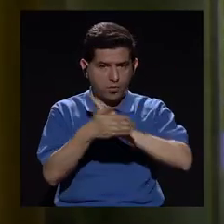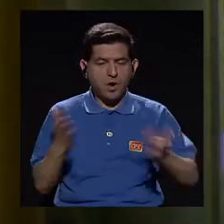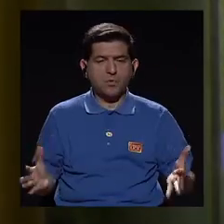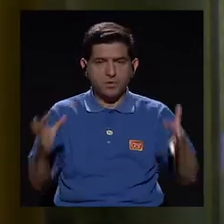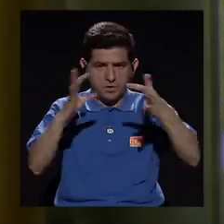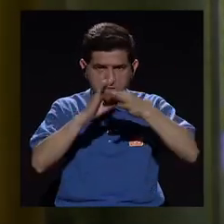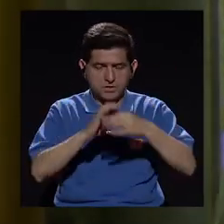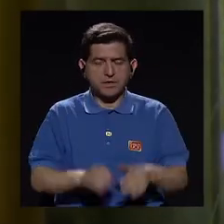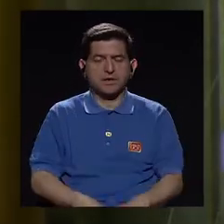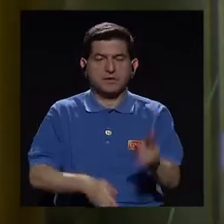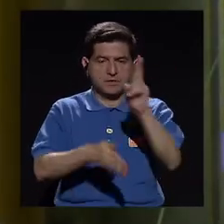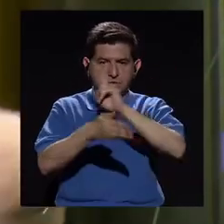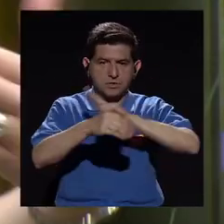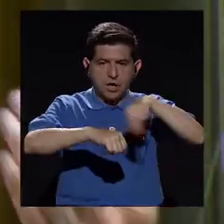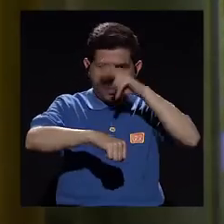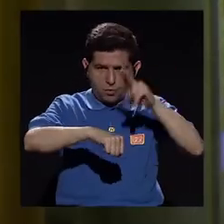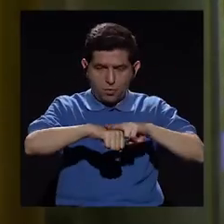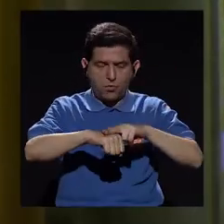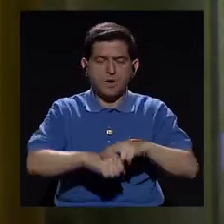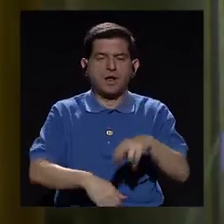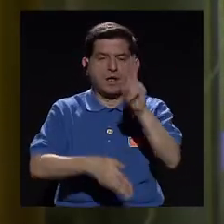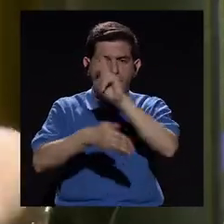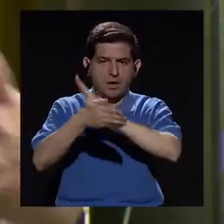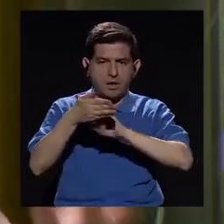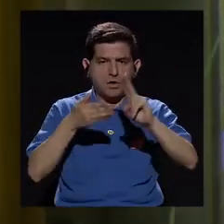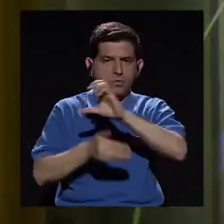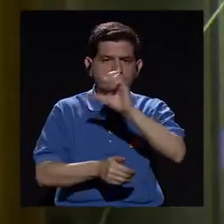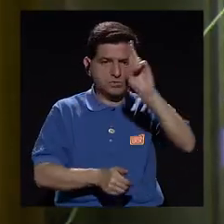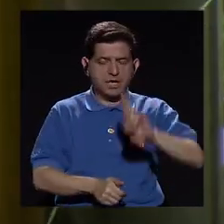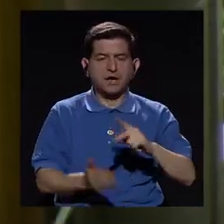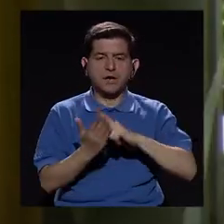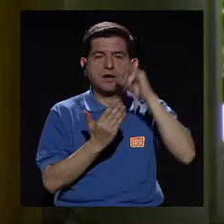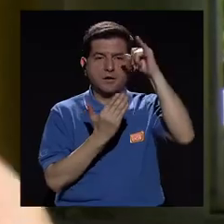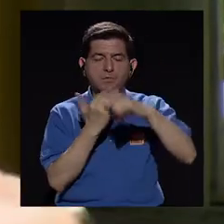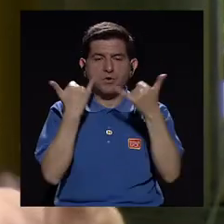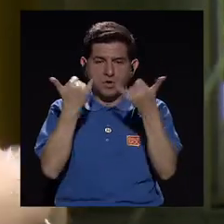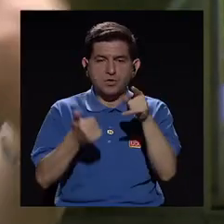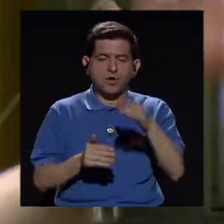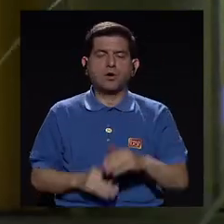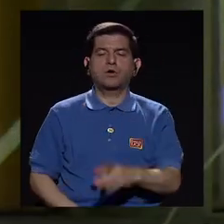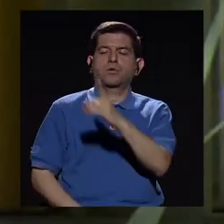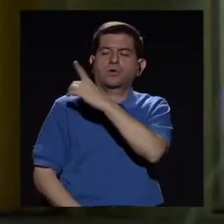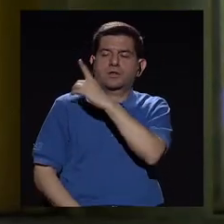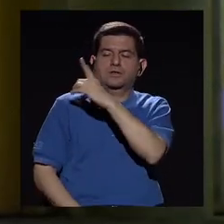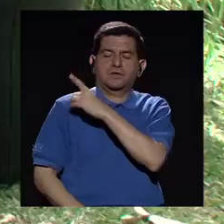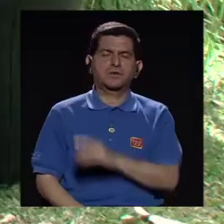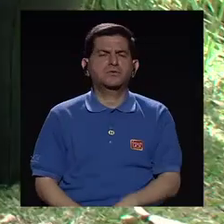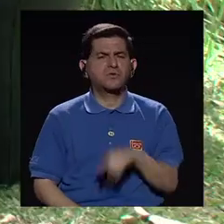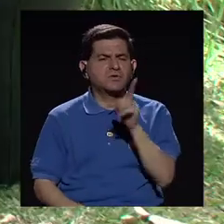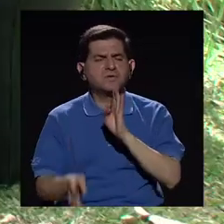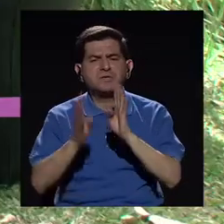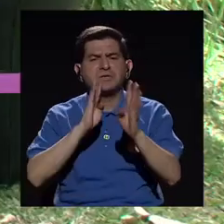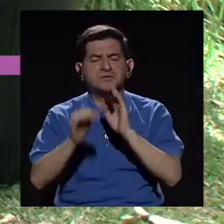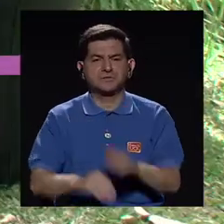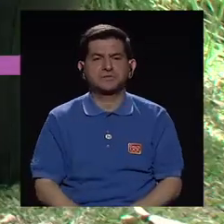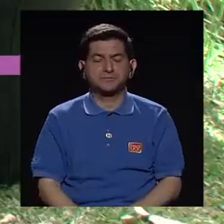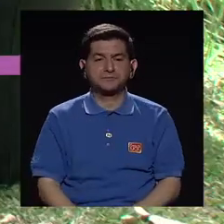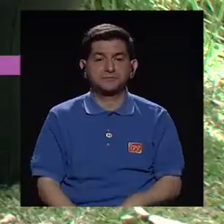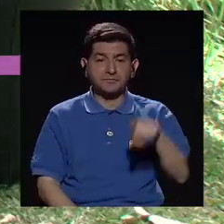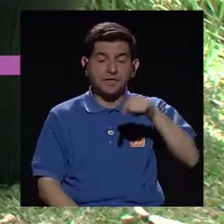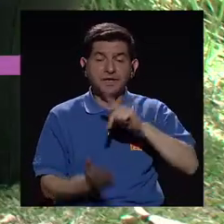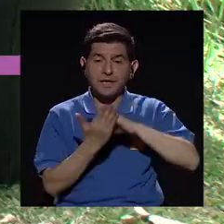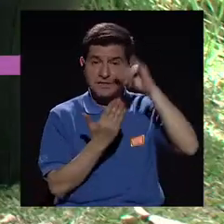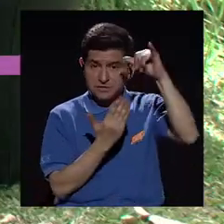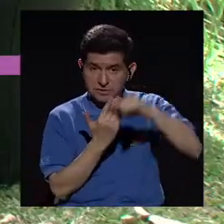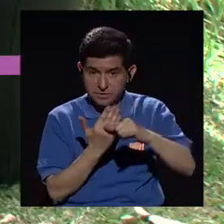une, ¿verdad? Tanto la Universidad Nacional como la Universidad de Costa Rica en un proyecto, don Carlos, que usted está ahorita dirigiendo. Me gustaría que habláramos de Bien, vean,